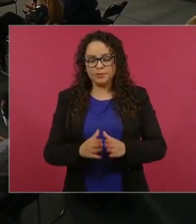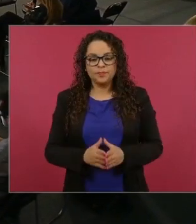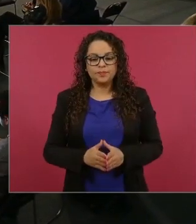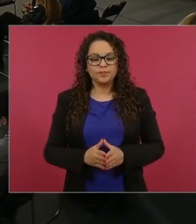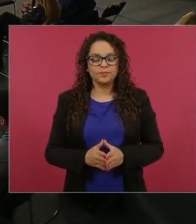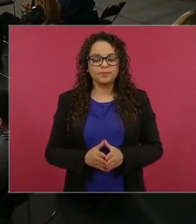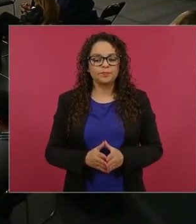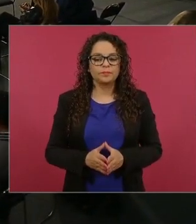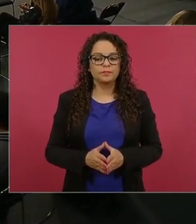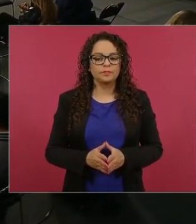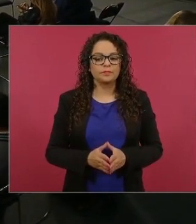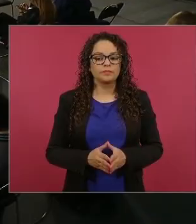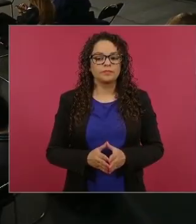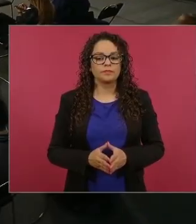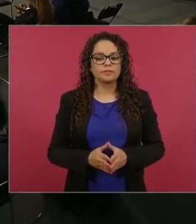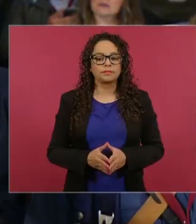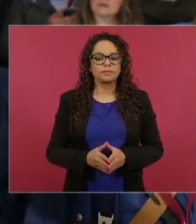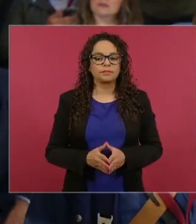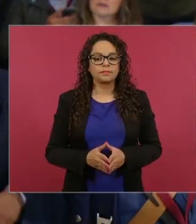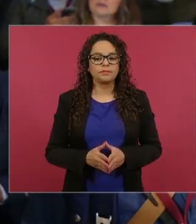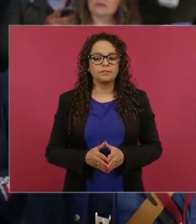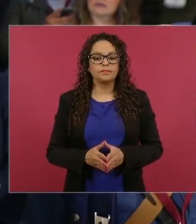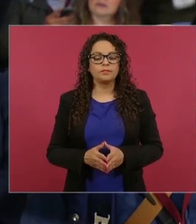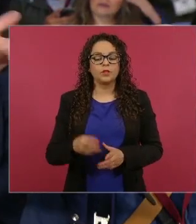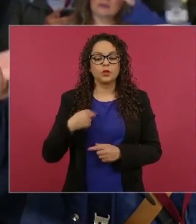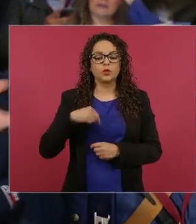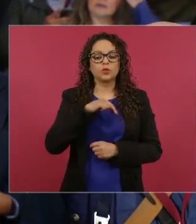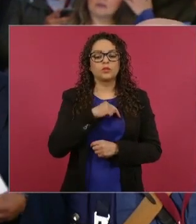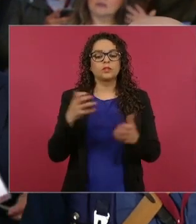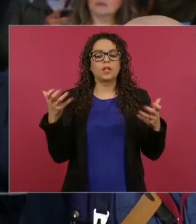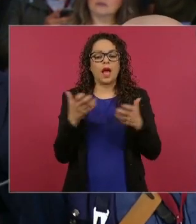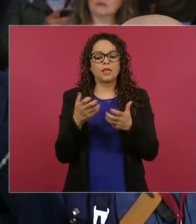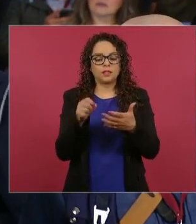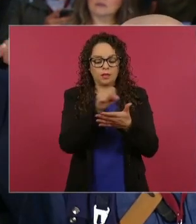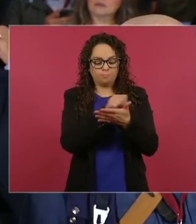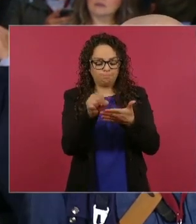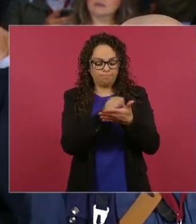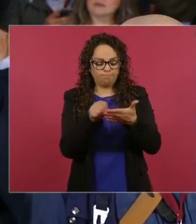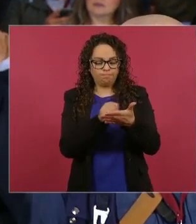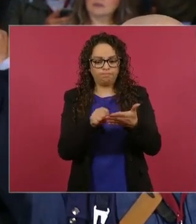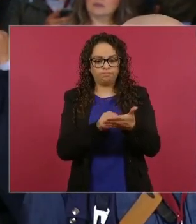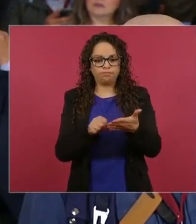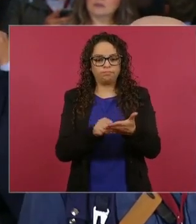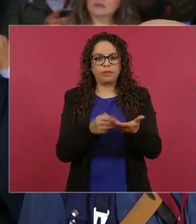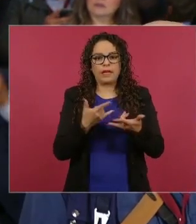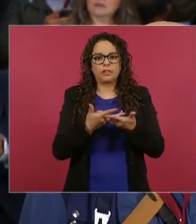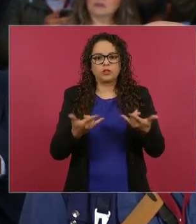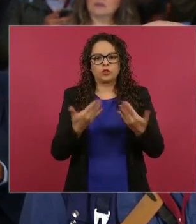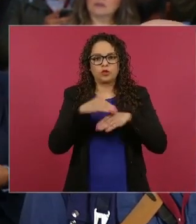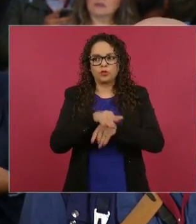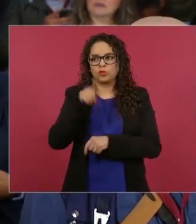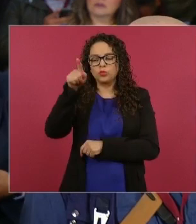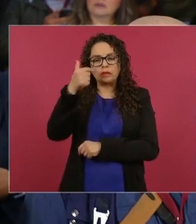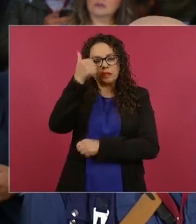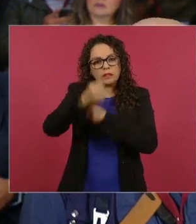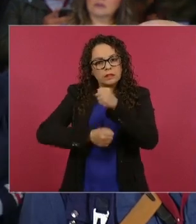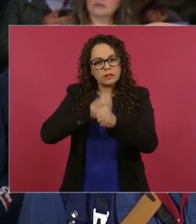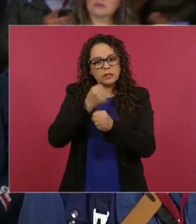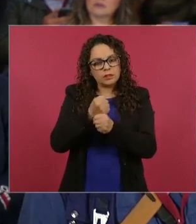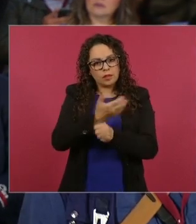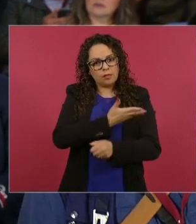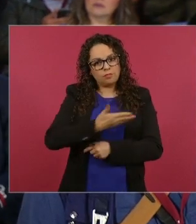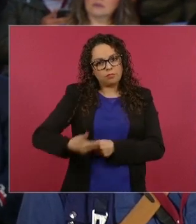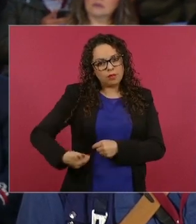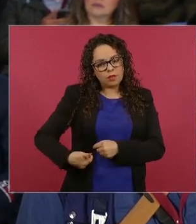a cabo un trabajo de largo aliento, una crónica sobre su sexenio. Hemos buscado a través